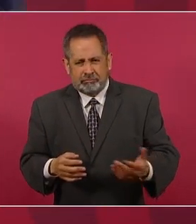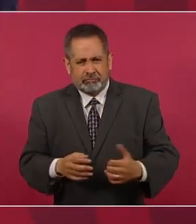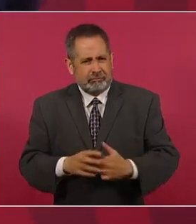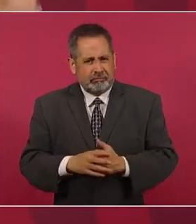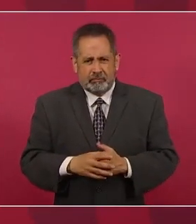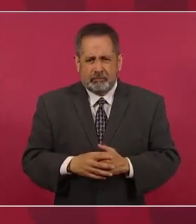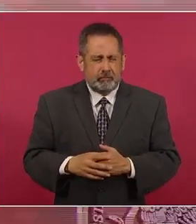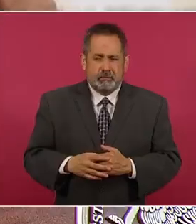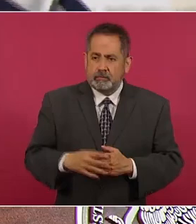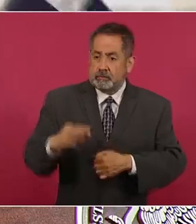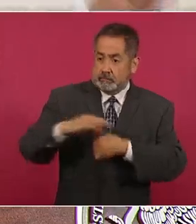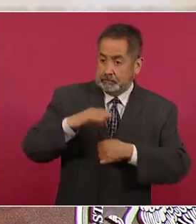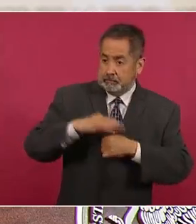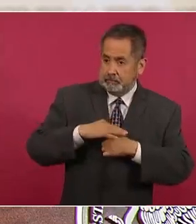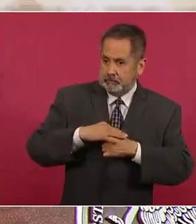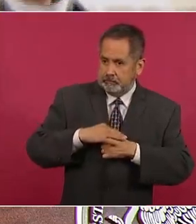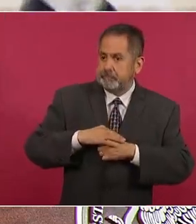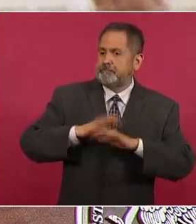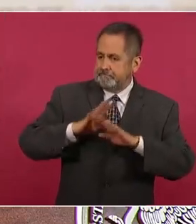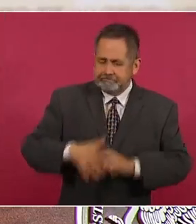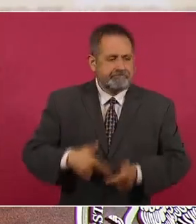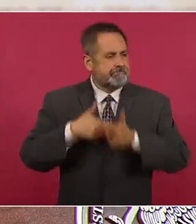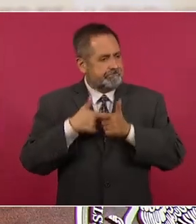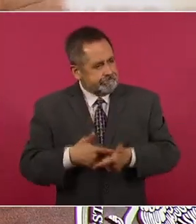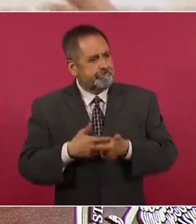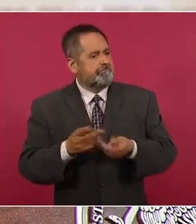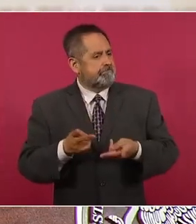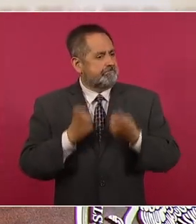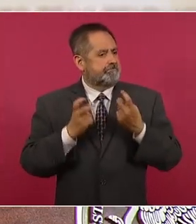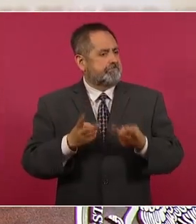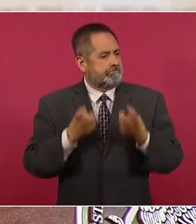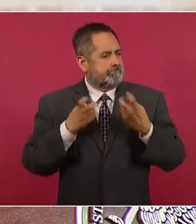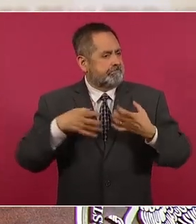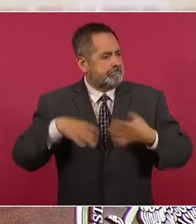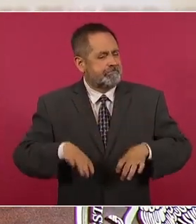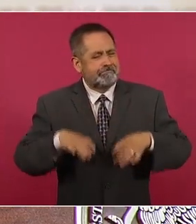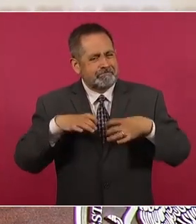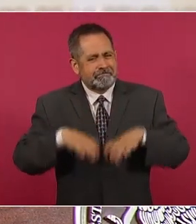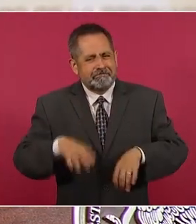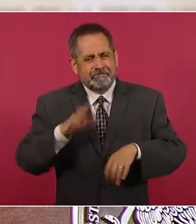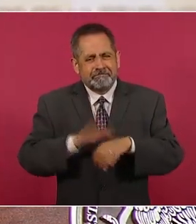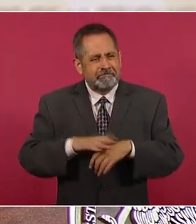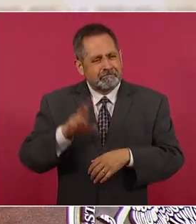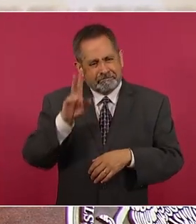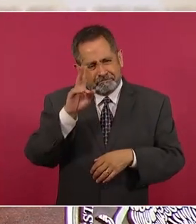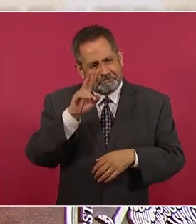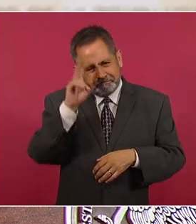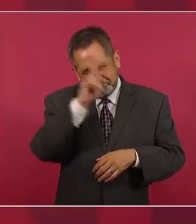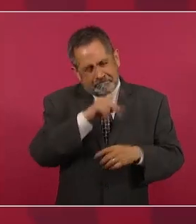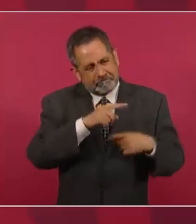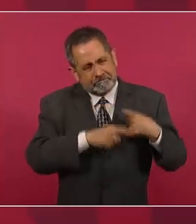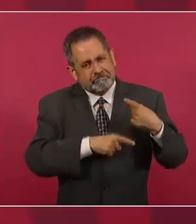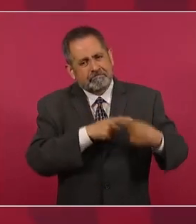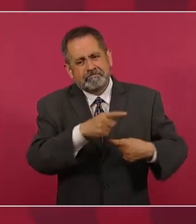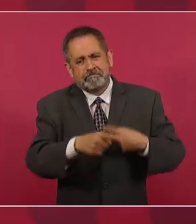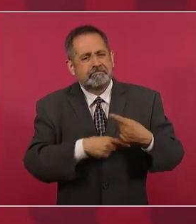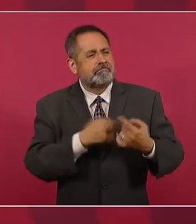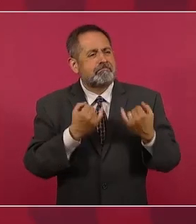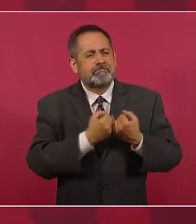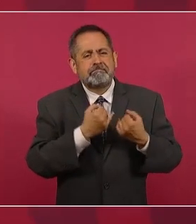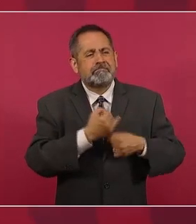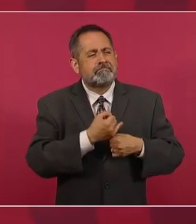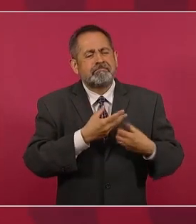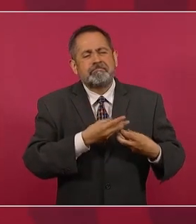seguir robando. Así se reproducía